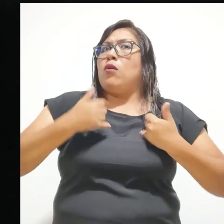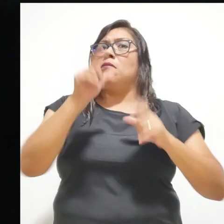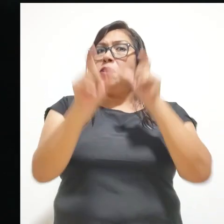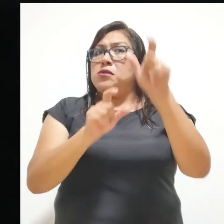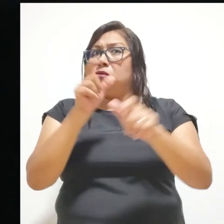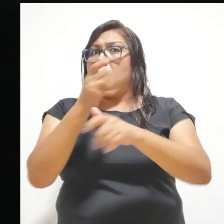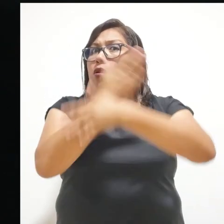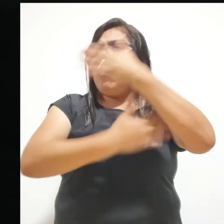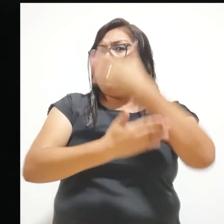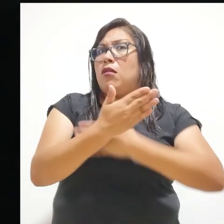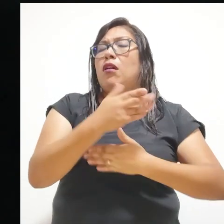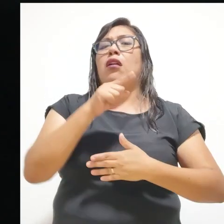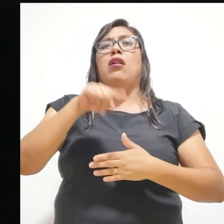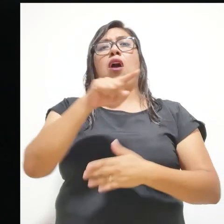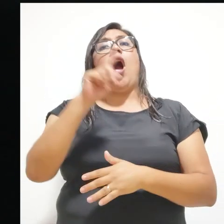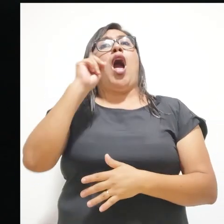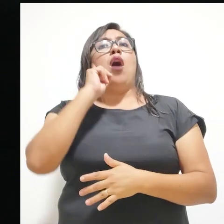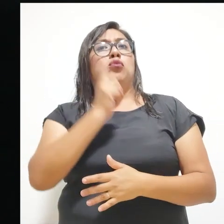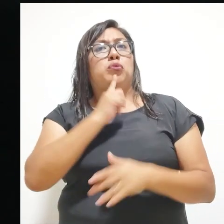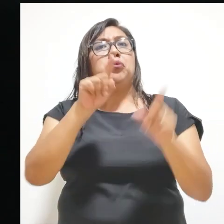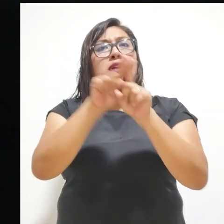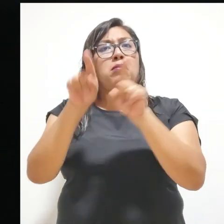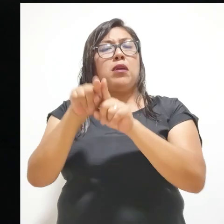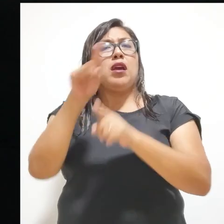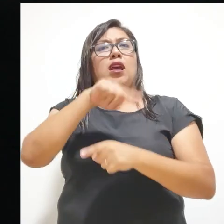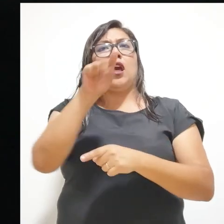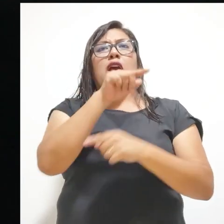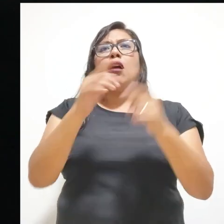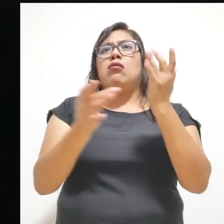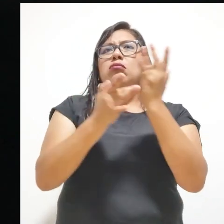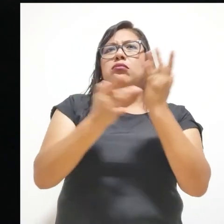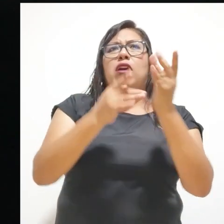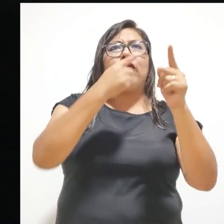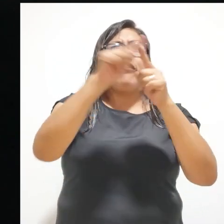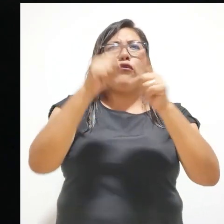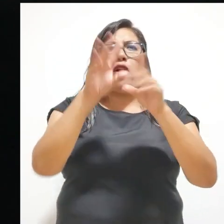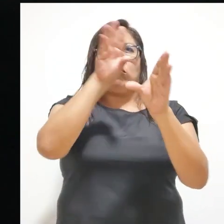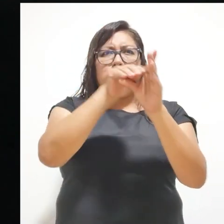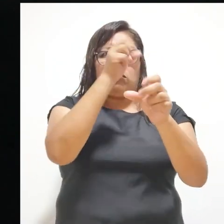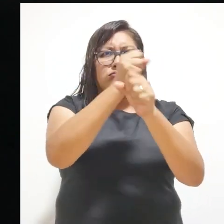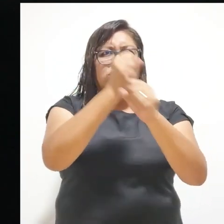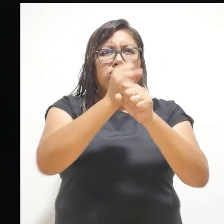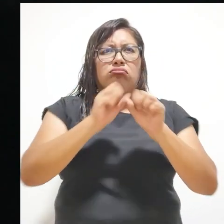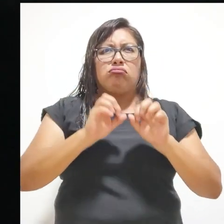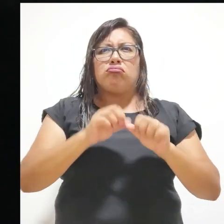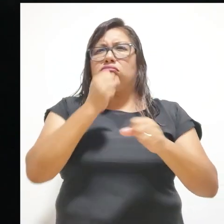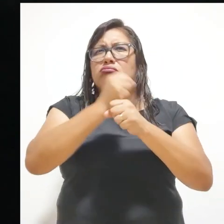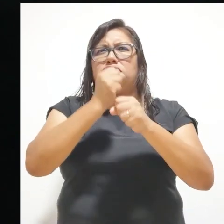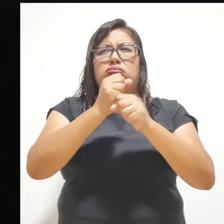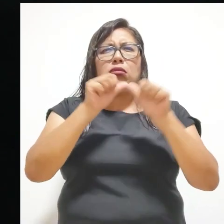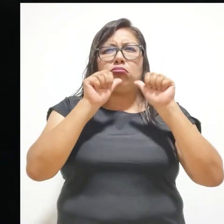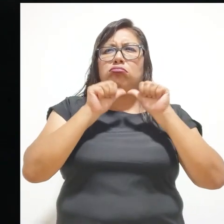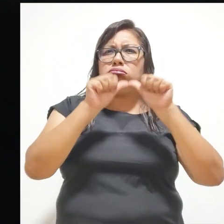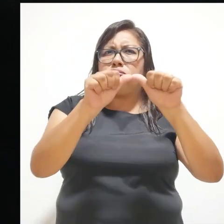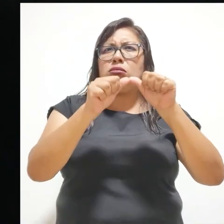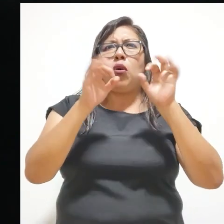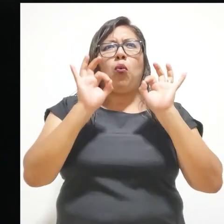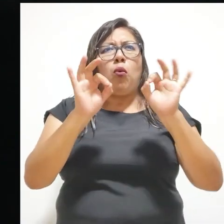jóvenes con discapacidad auditiva y todo, pero están siendo unos técnicos en varias áreas de trabajo que realmente